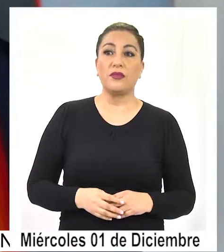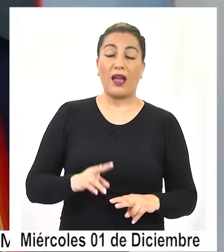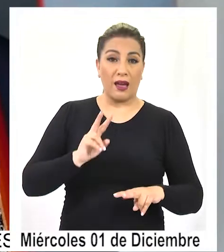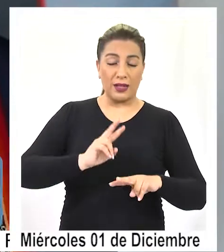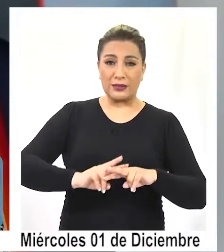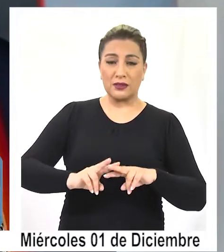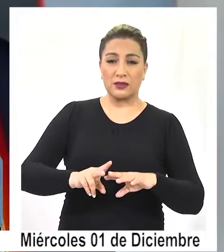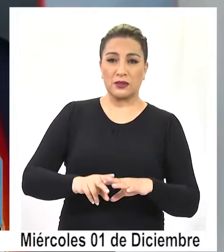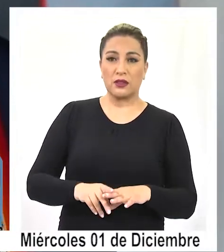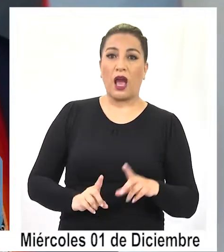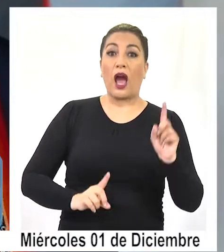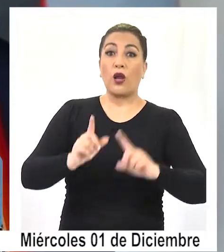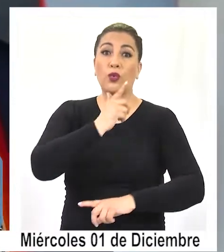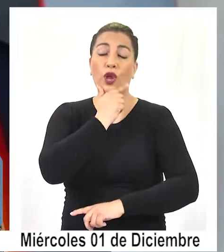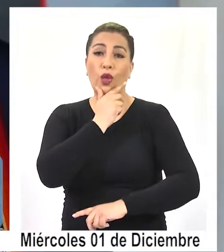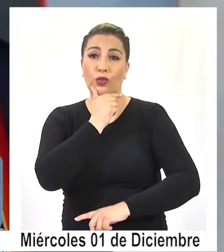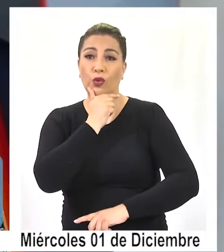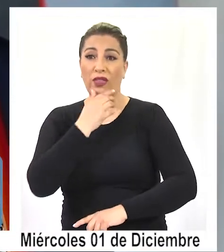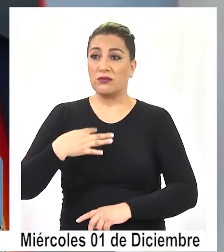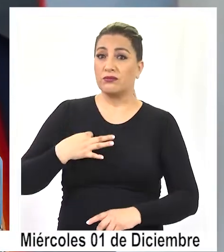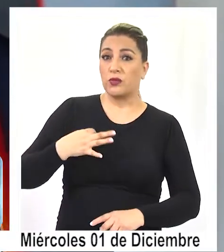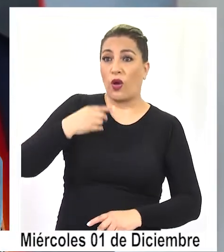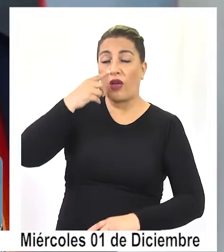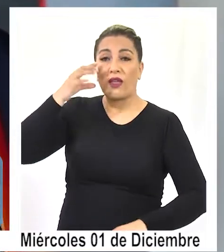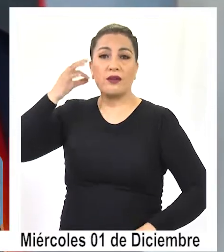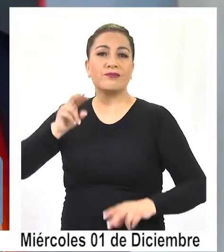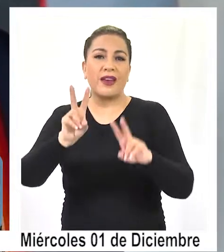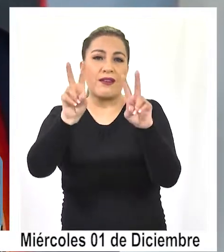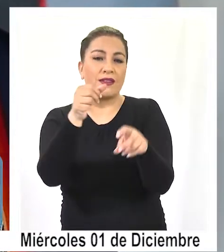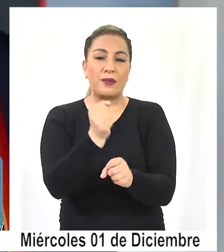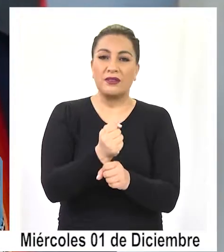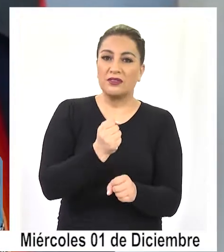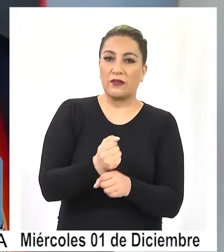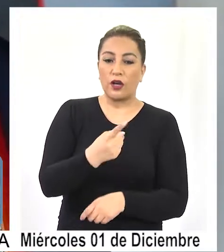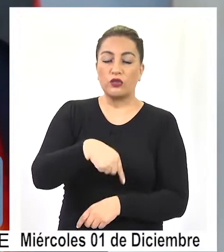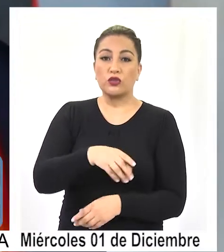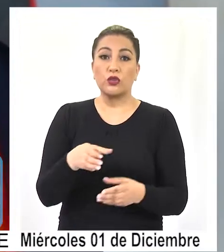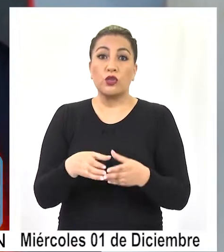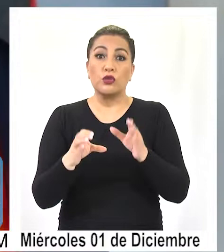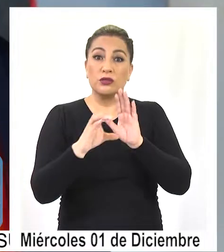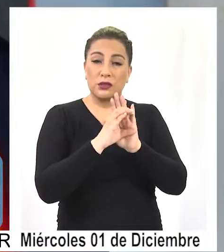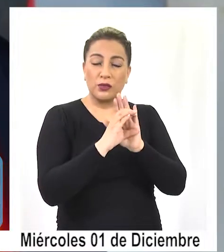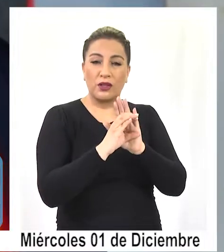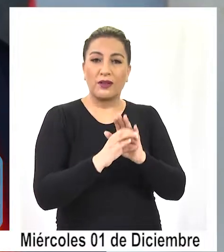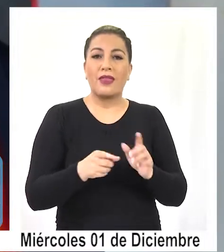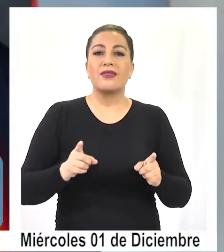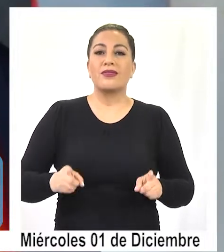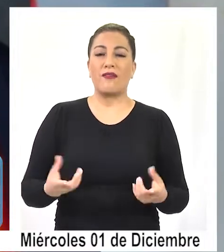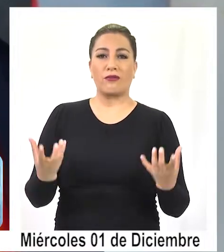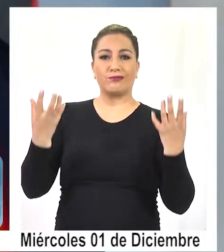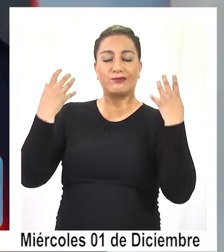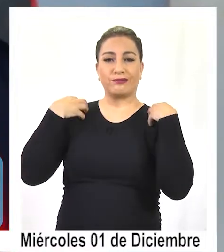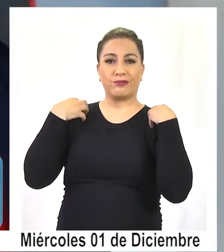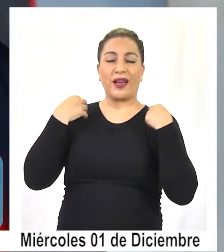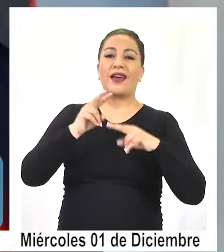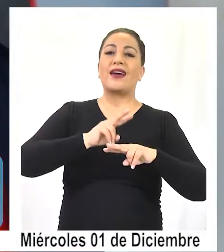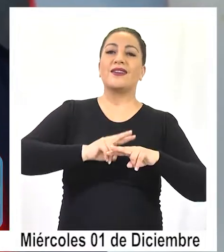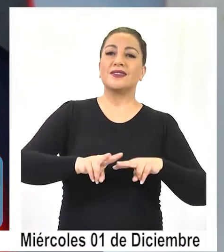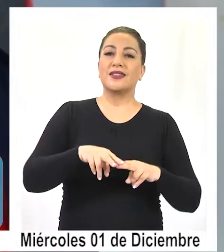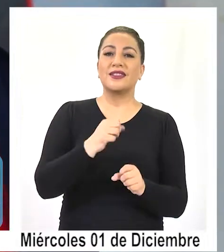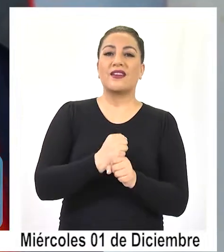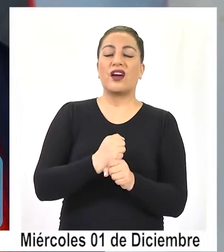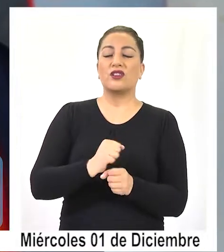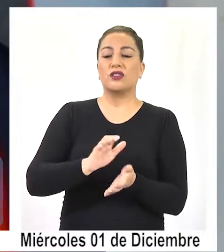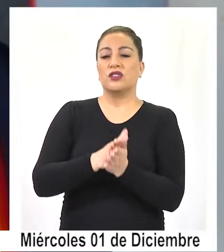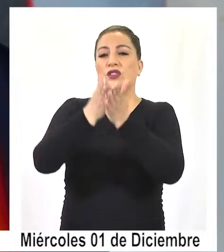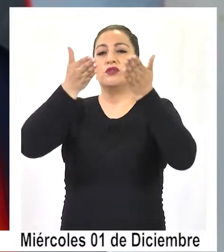recoger las inquietudes de la ciudadanía respecto del trabajo que como convencionales constituyentes tenemos como mandato en este trabajo de